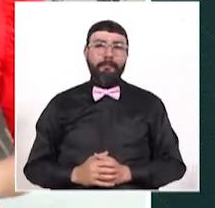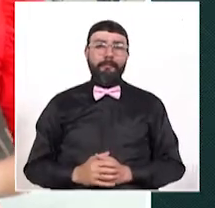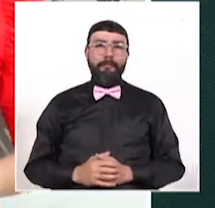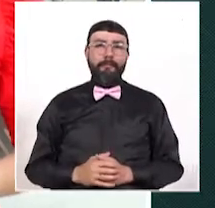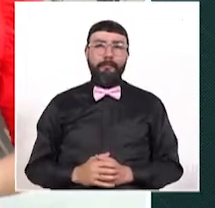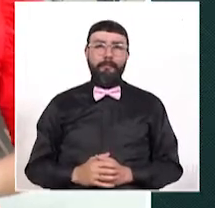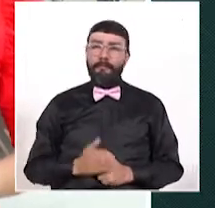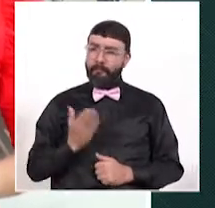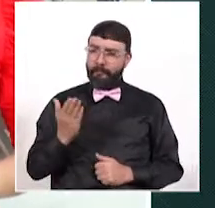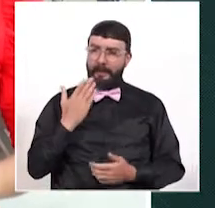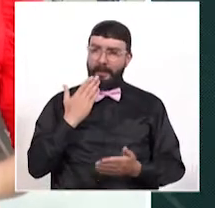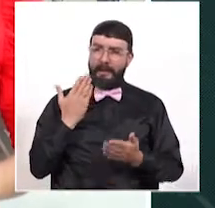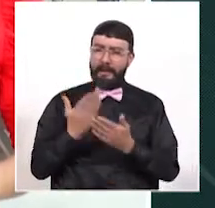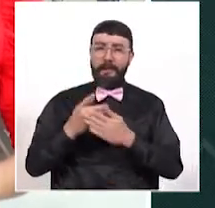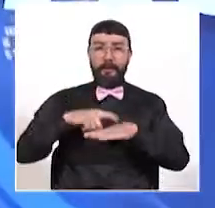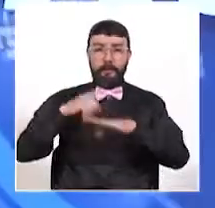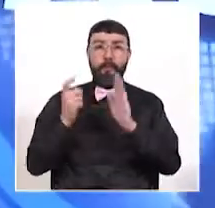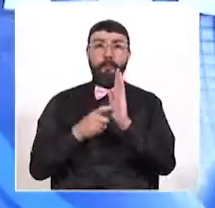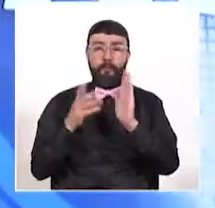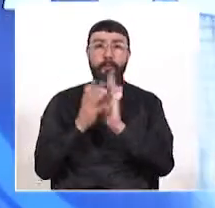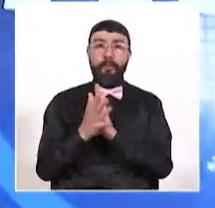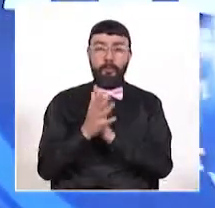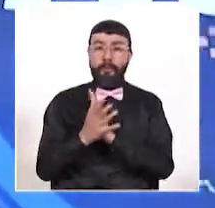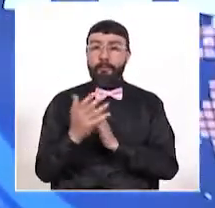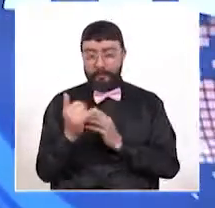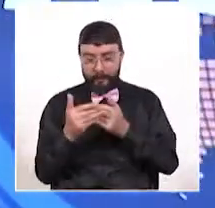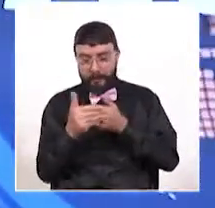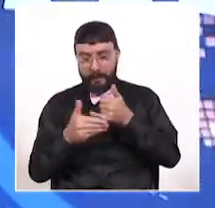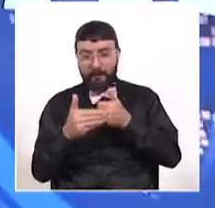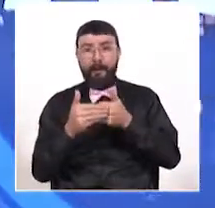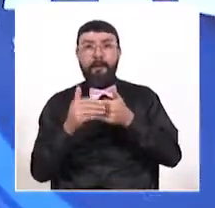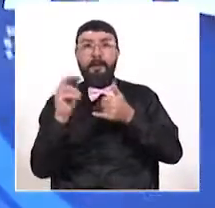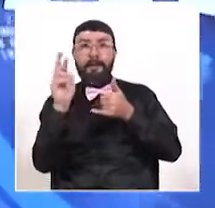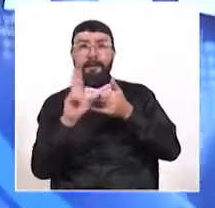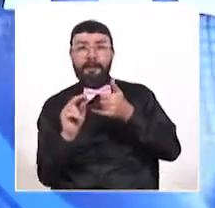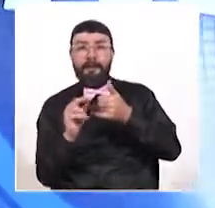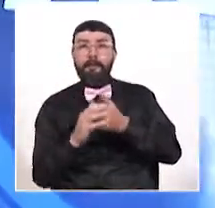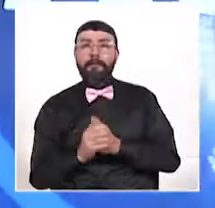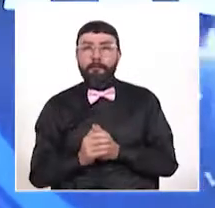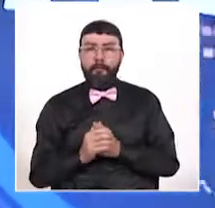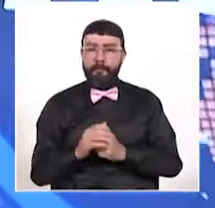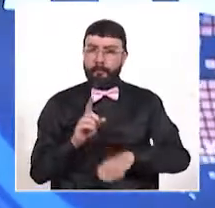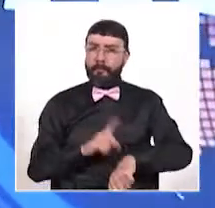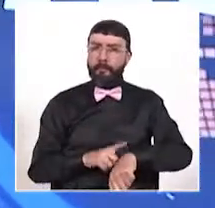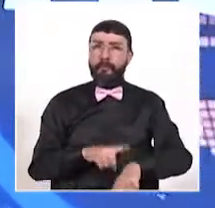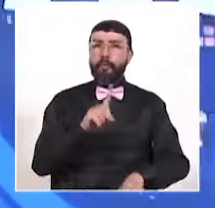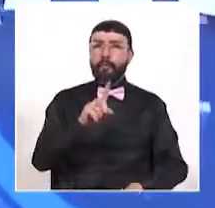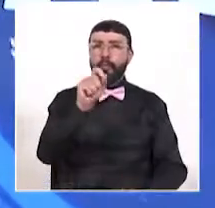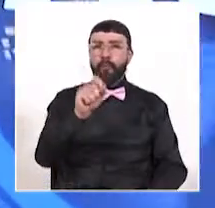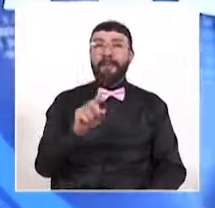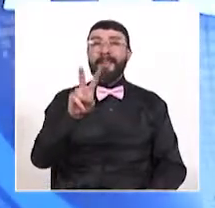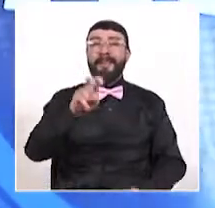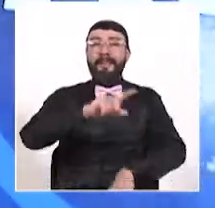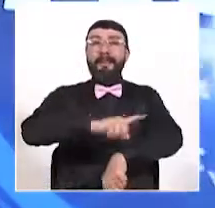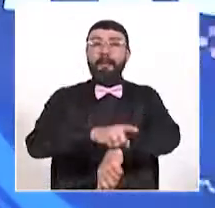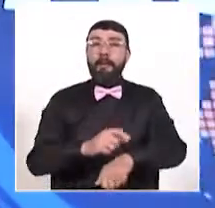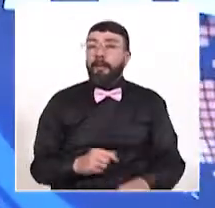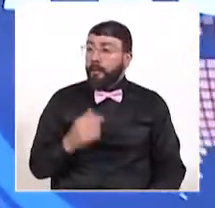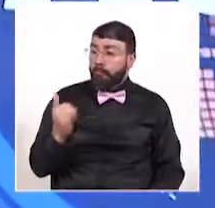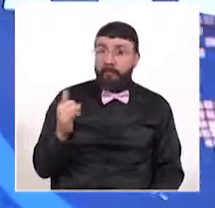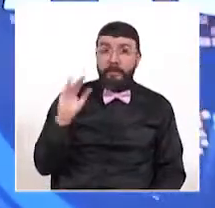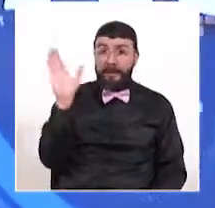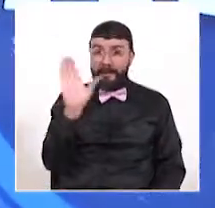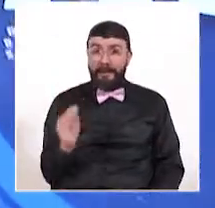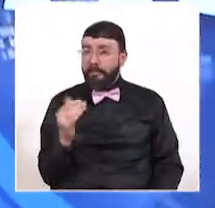Carolina, gracias por toda la información desde el departamento de Risaralda. Es la 1 y 7 minutos en el Quindío. Están